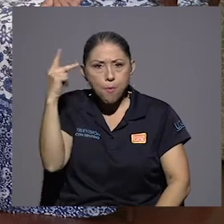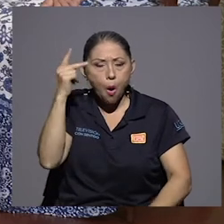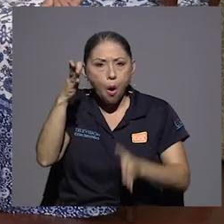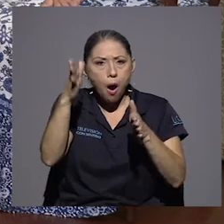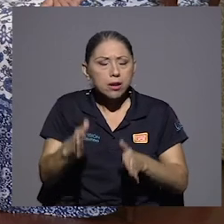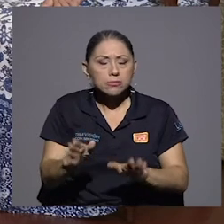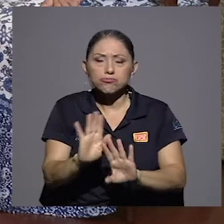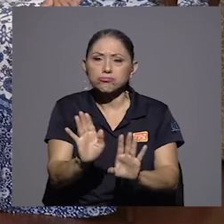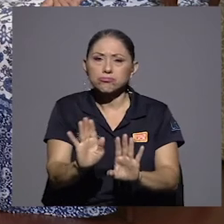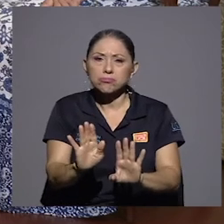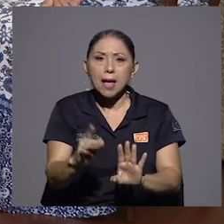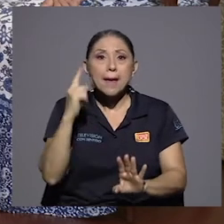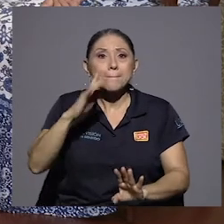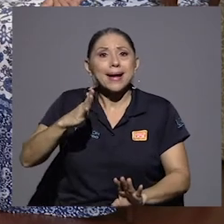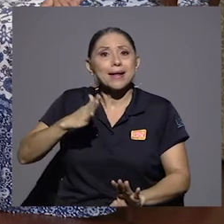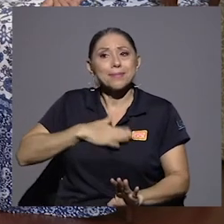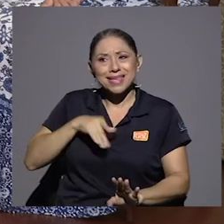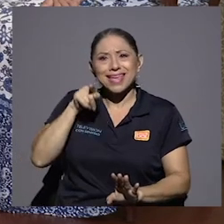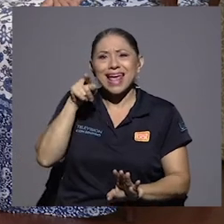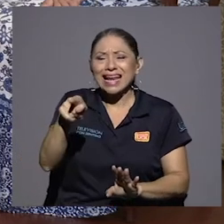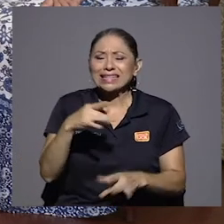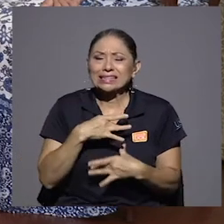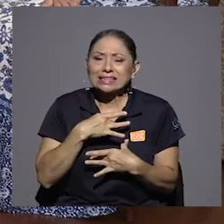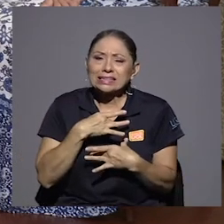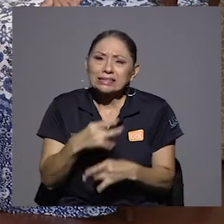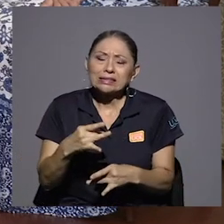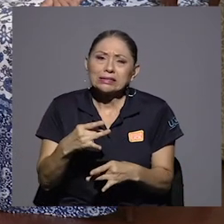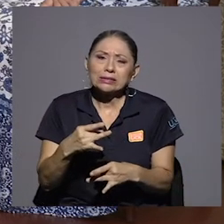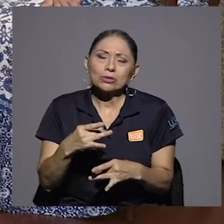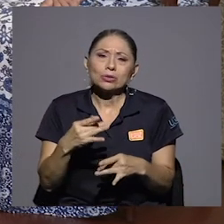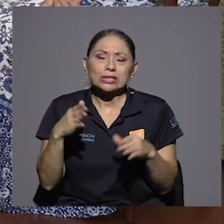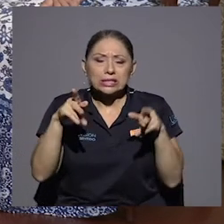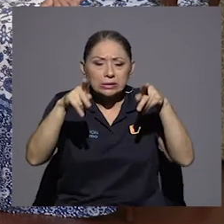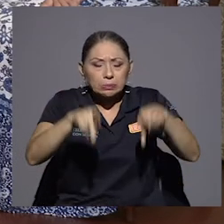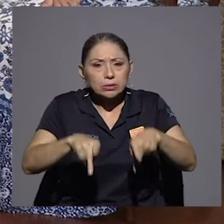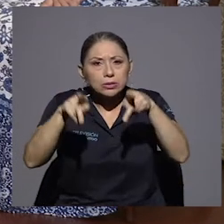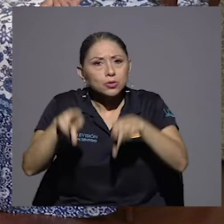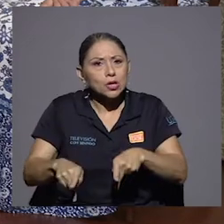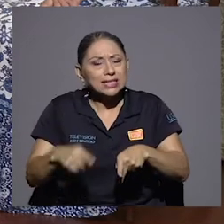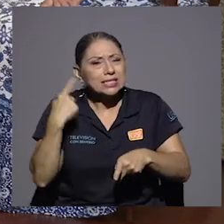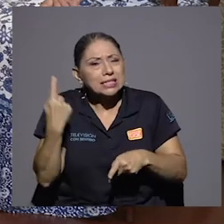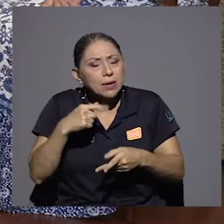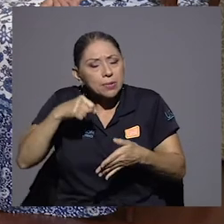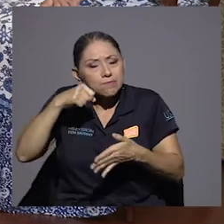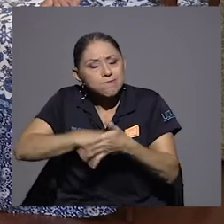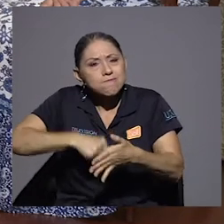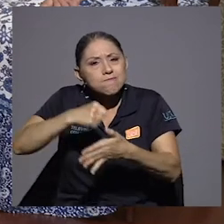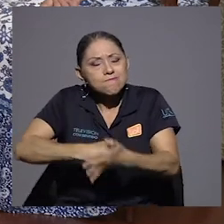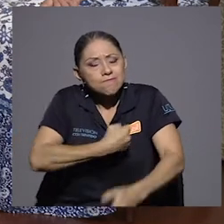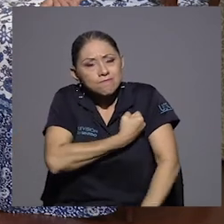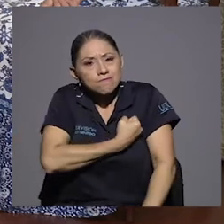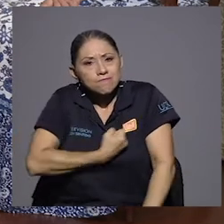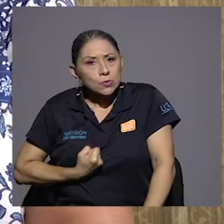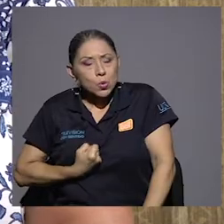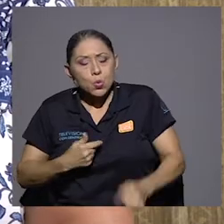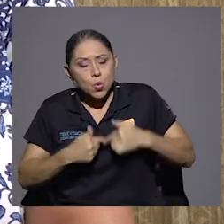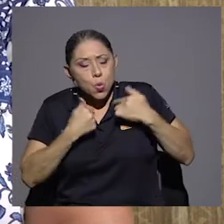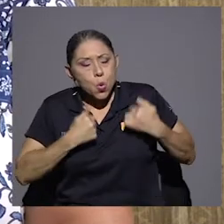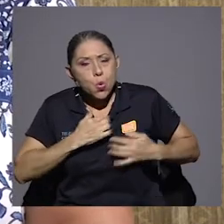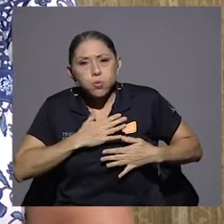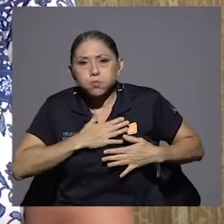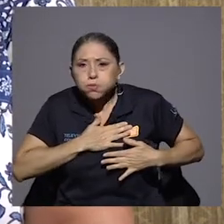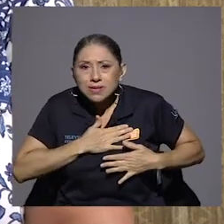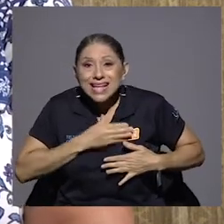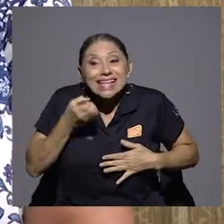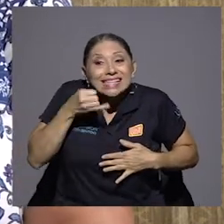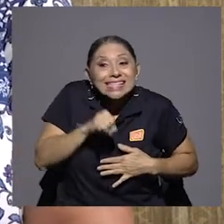Para mí él es un humanista, es una persona que lo que hizo, lo hizo de corazón. Si él hubiera sido político, hubiera medido